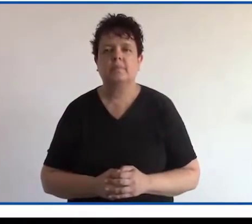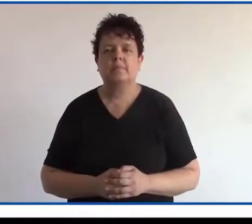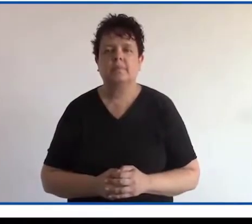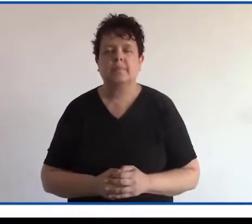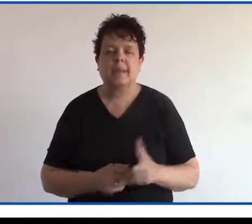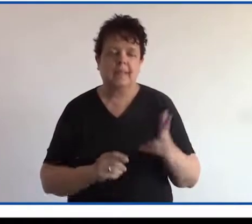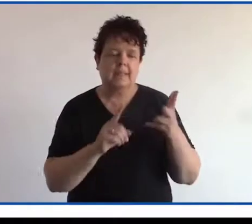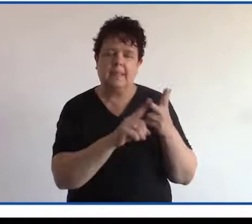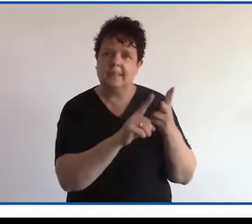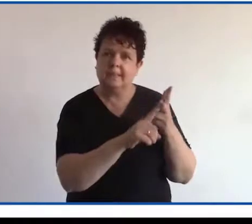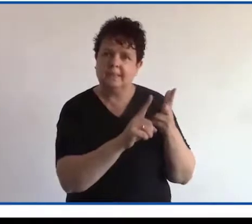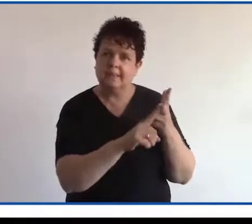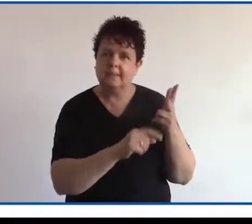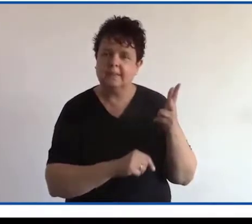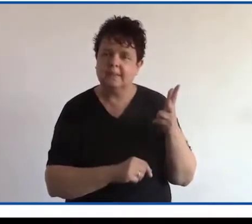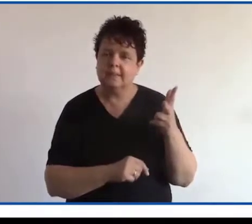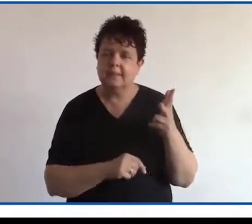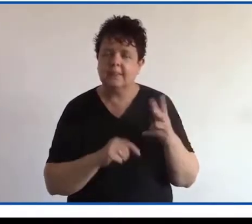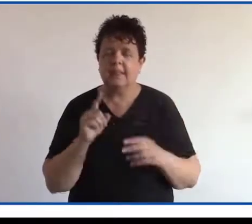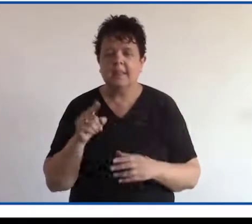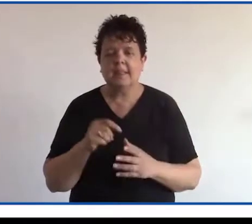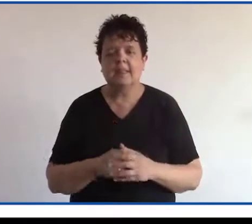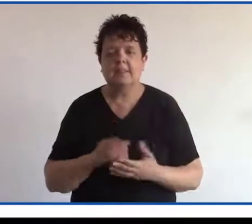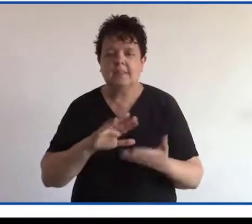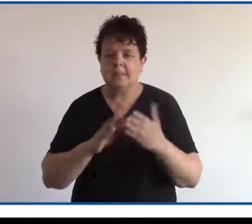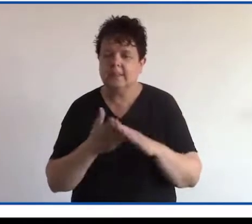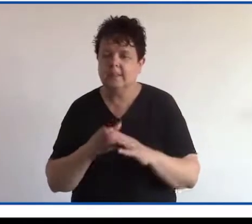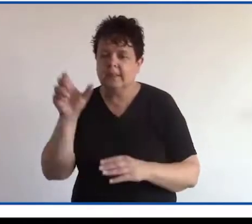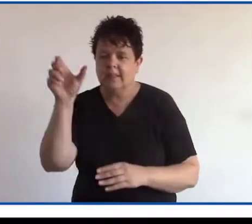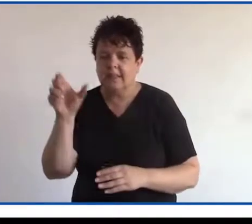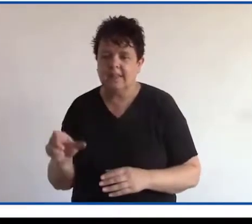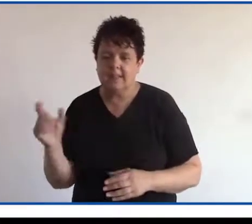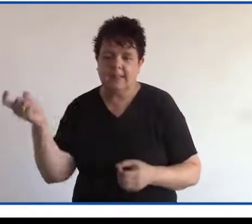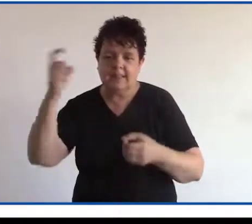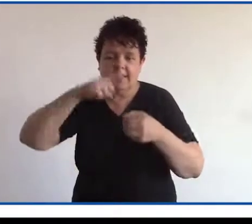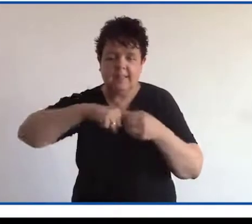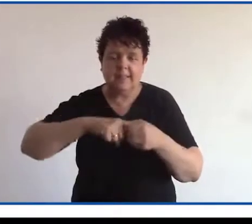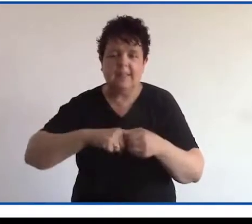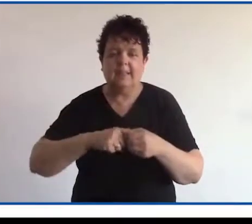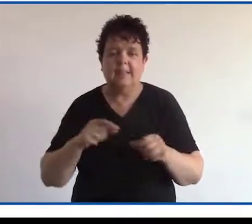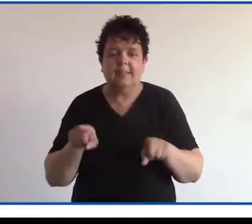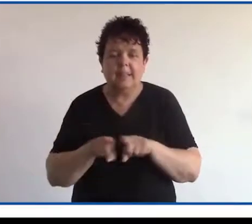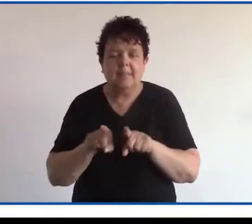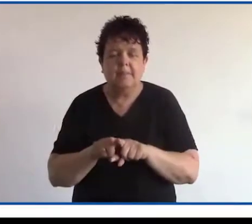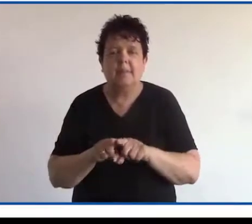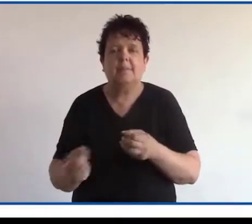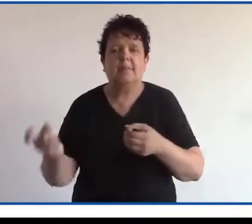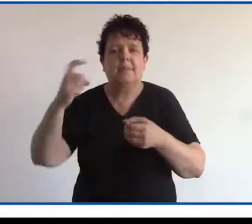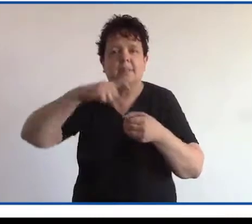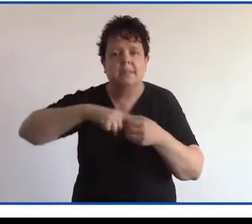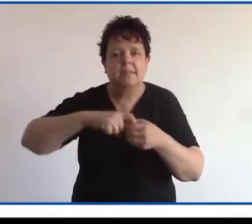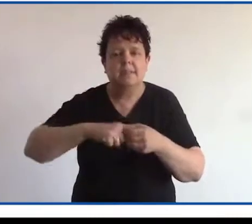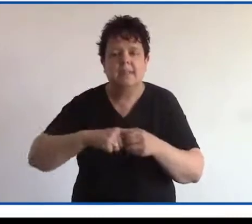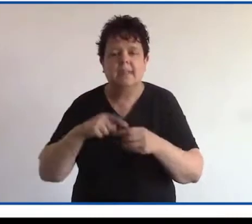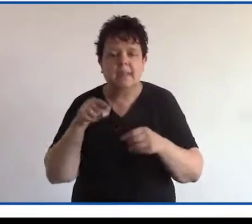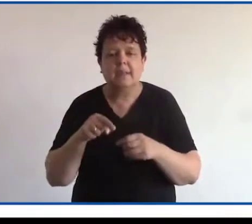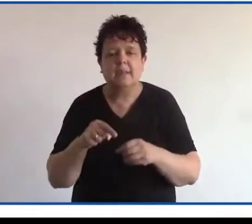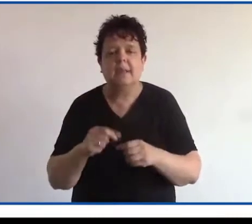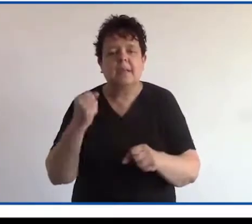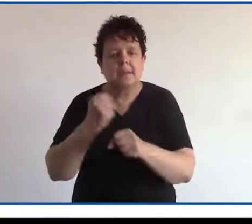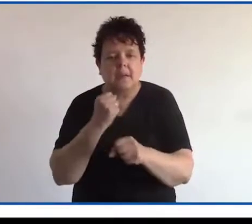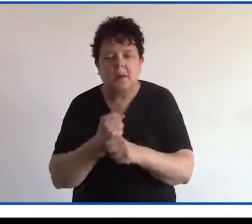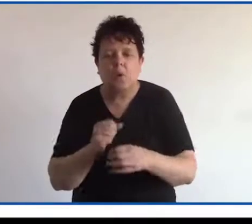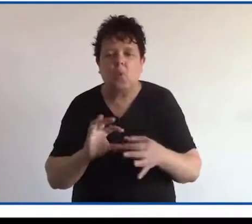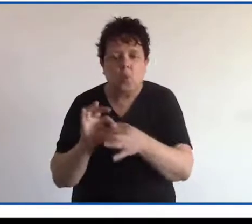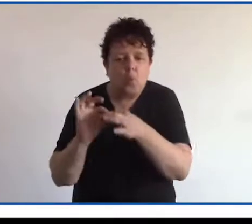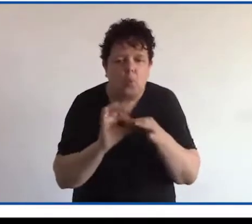3. La condición de ciudadanía además permite participar activamente